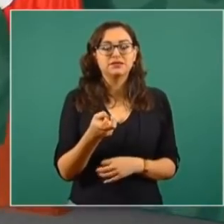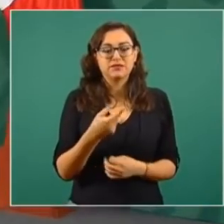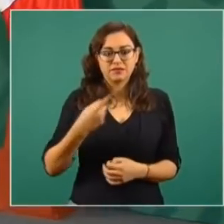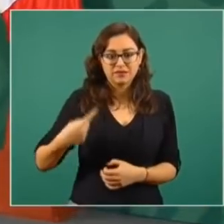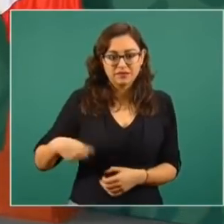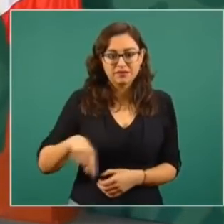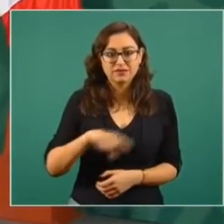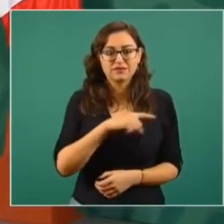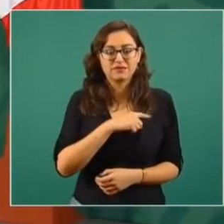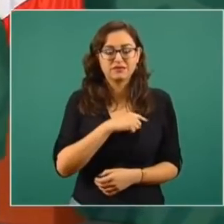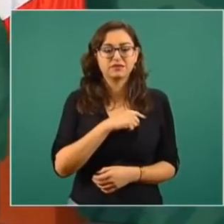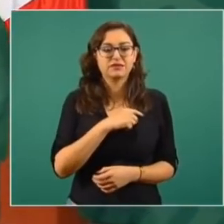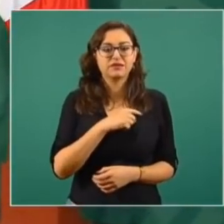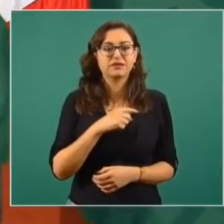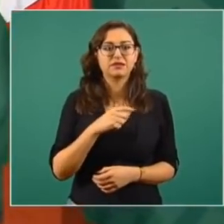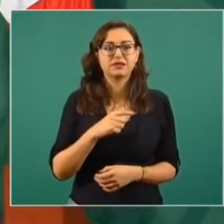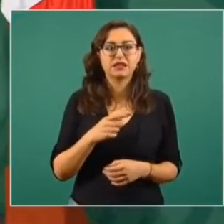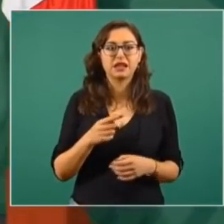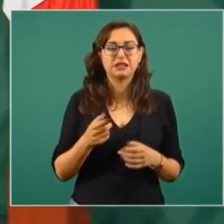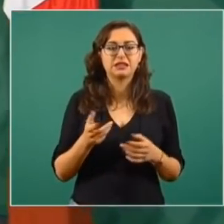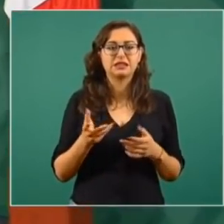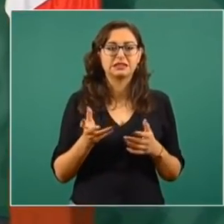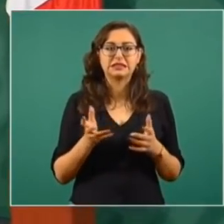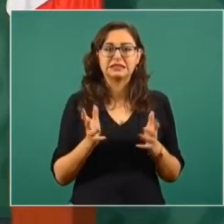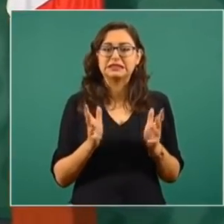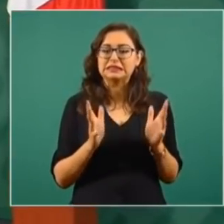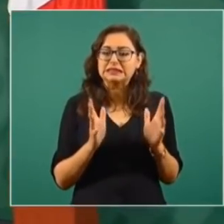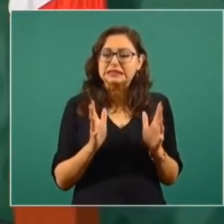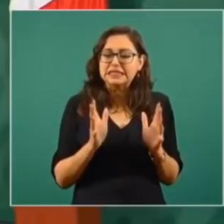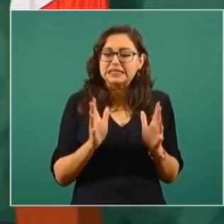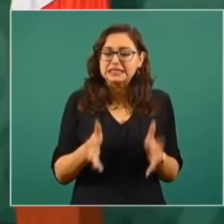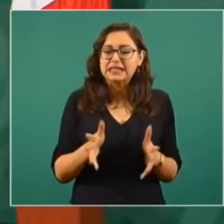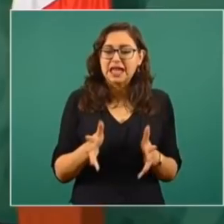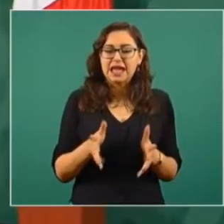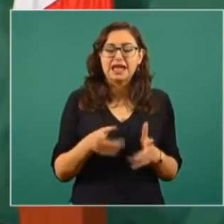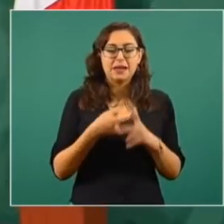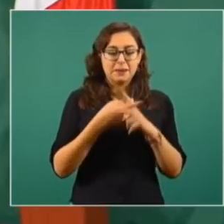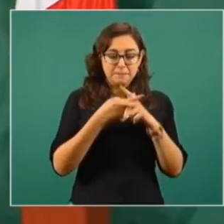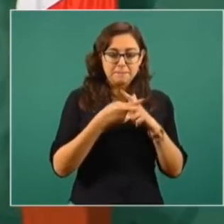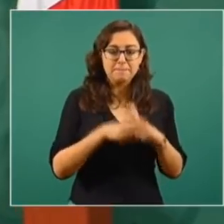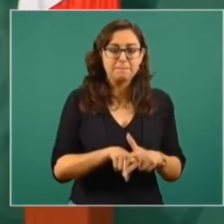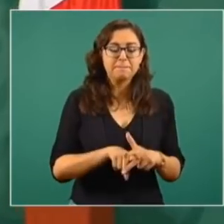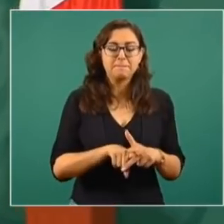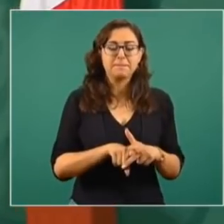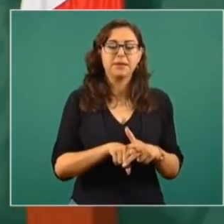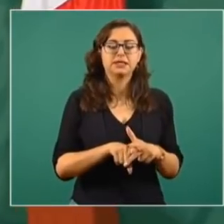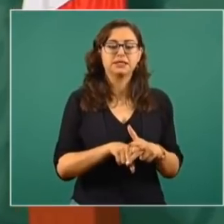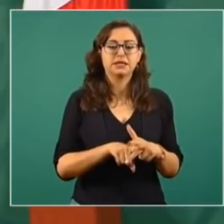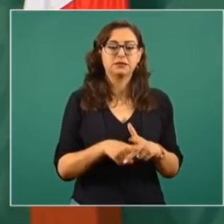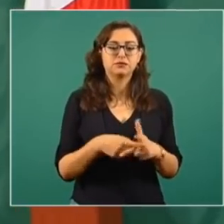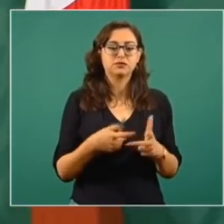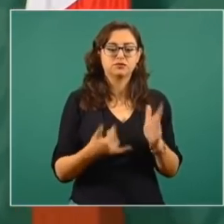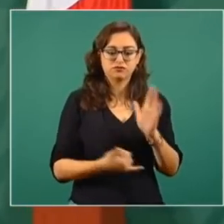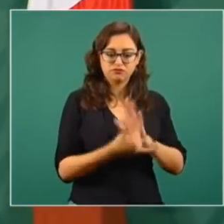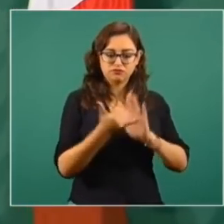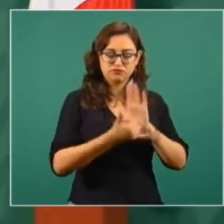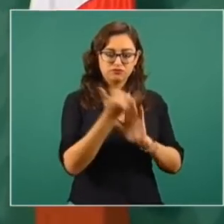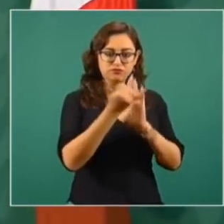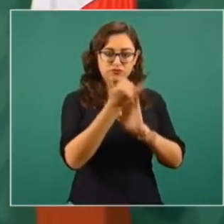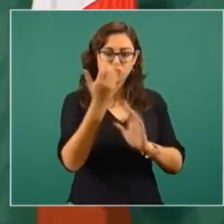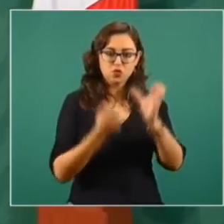construyendo está por iniciar la nueva autopista